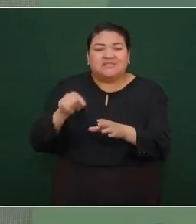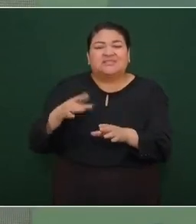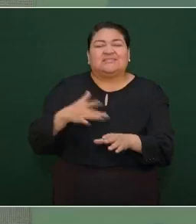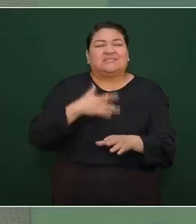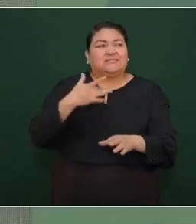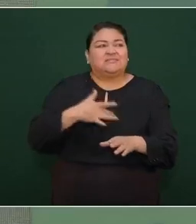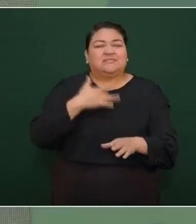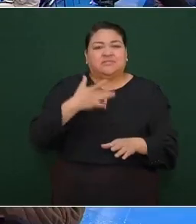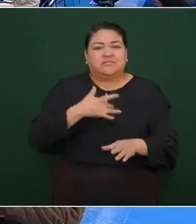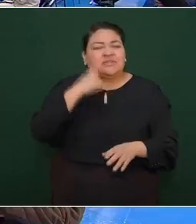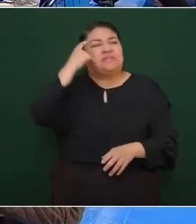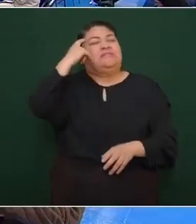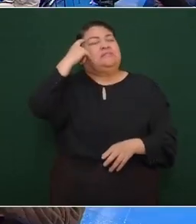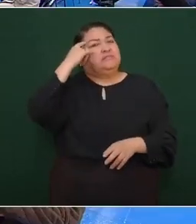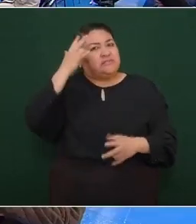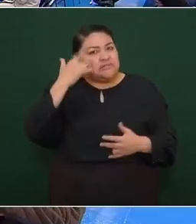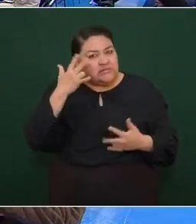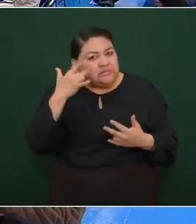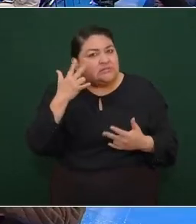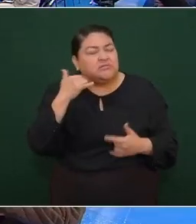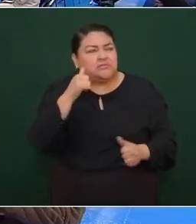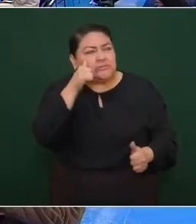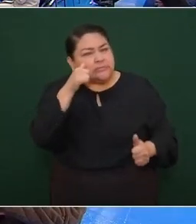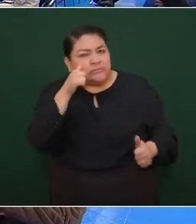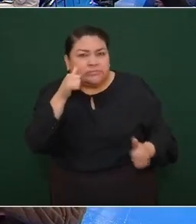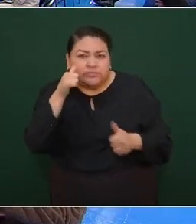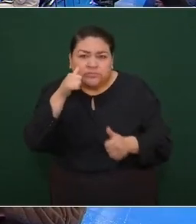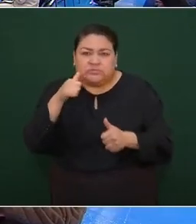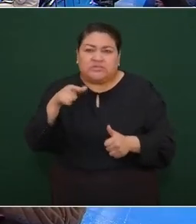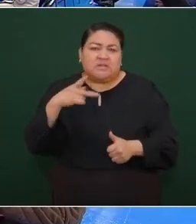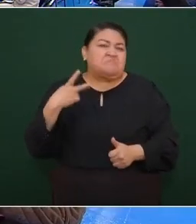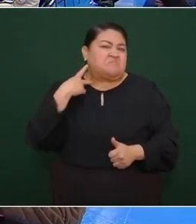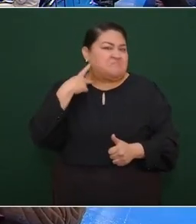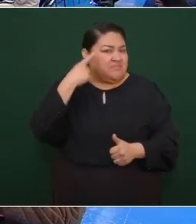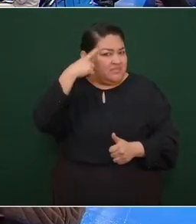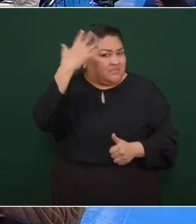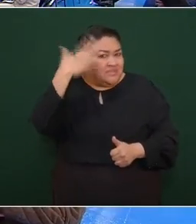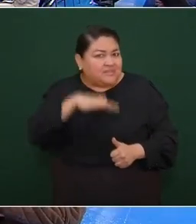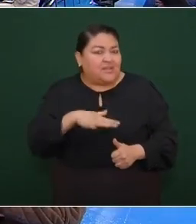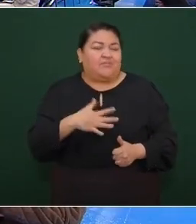tomando conciencia muy avispada muy politizada